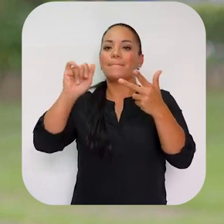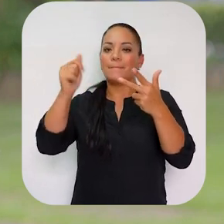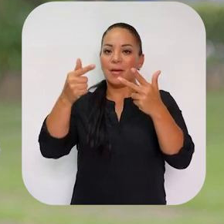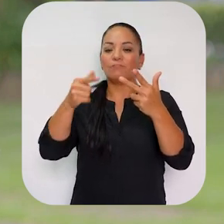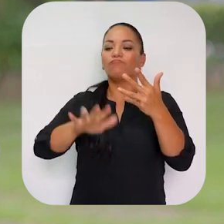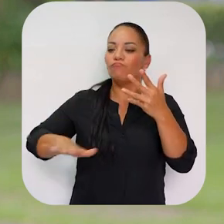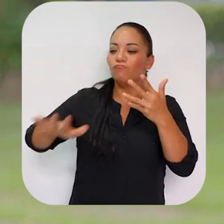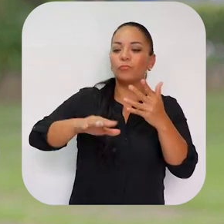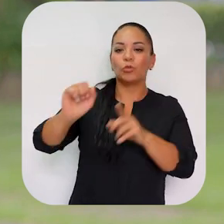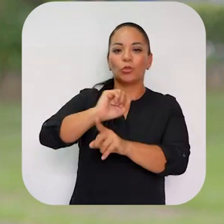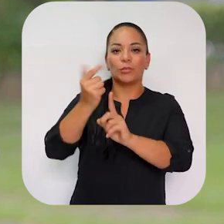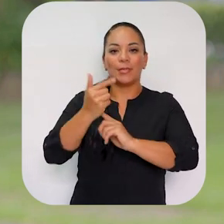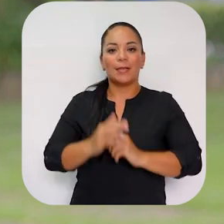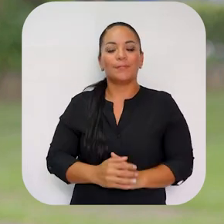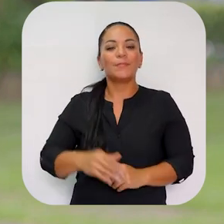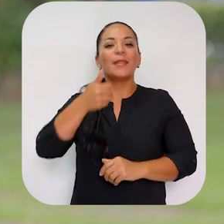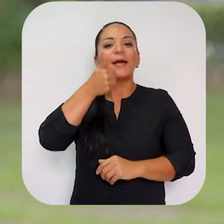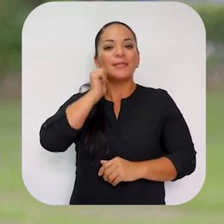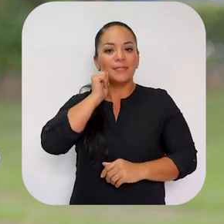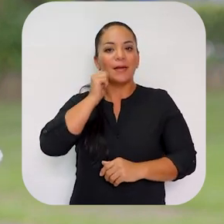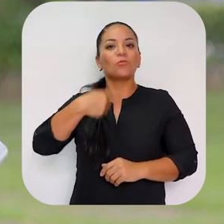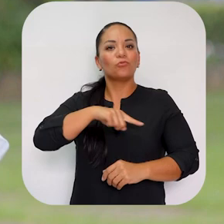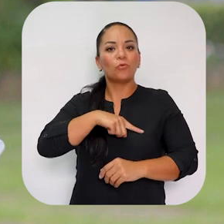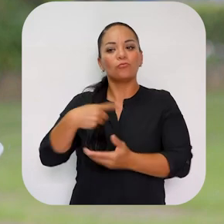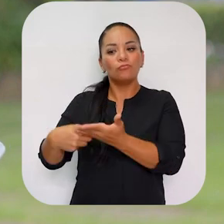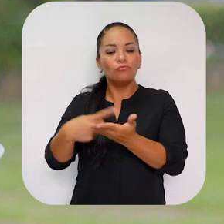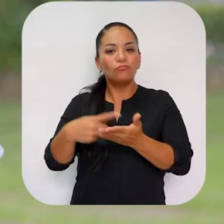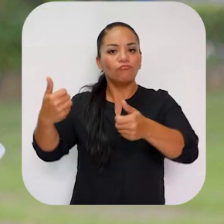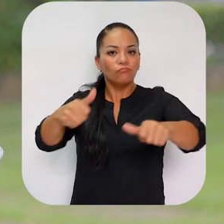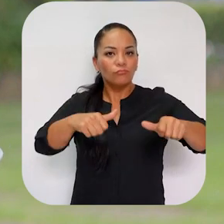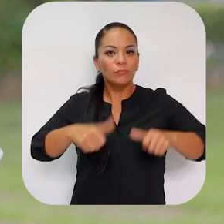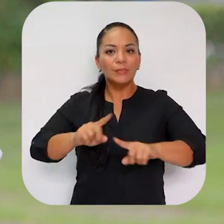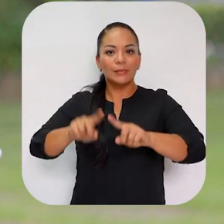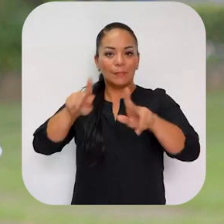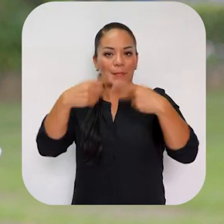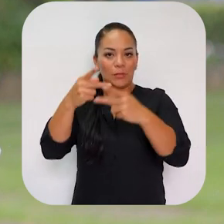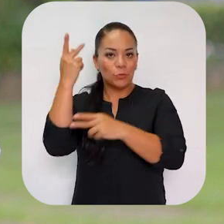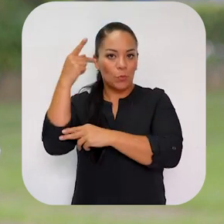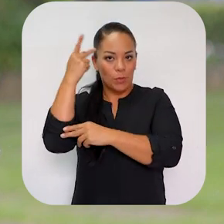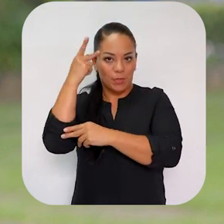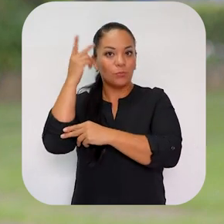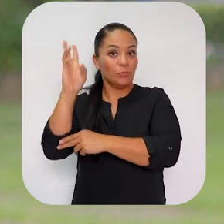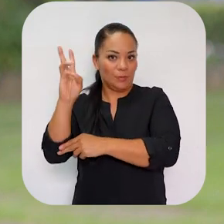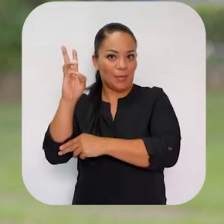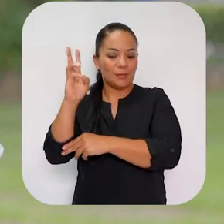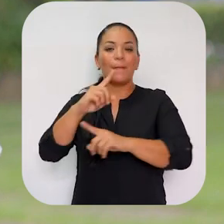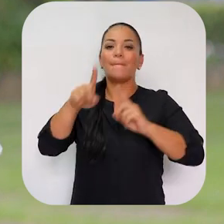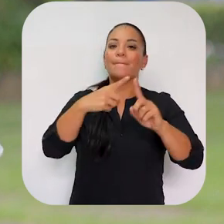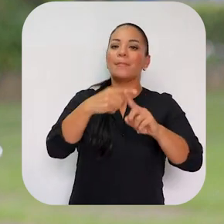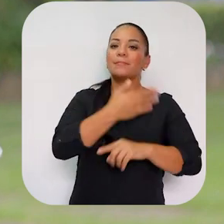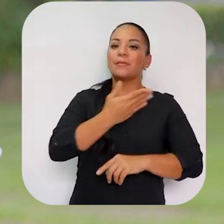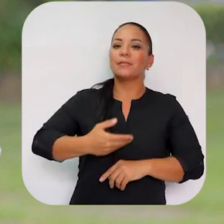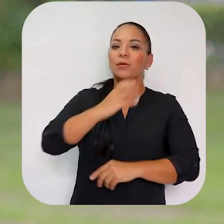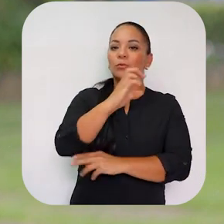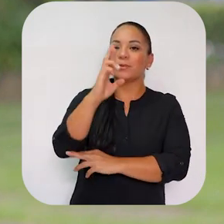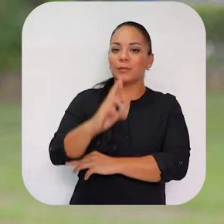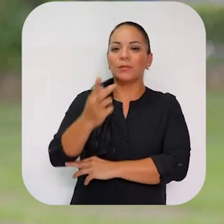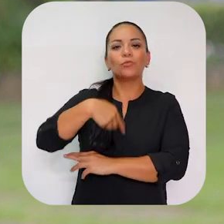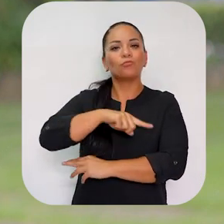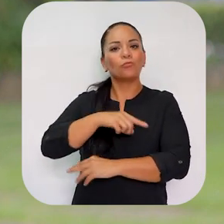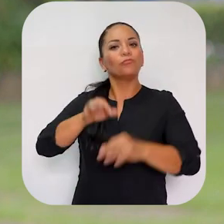en el MAC y en el sector social. El día de ayer, de común acuerdo con las seis fracciones legislativas y el presidente de la República,